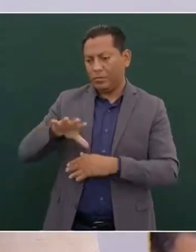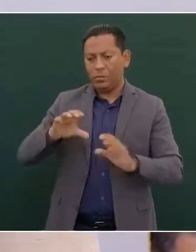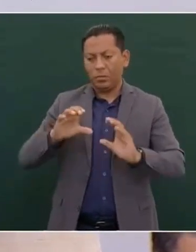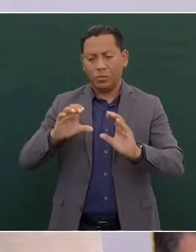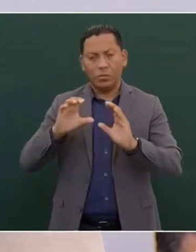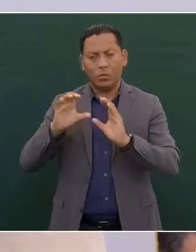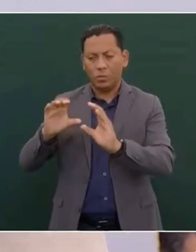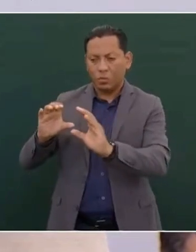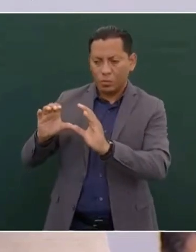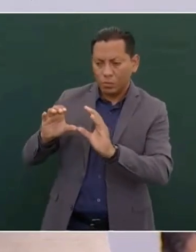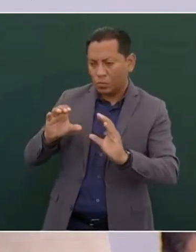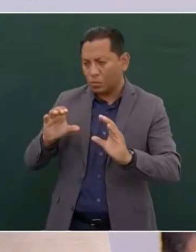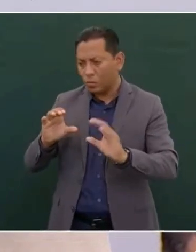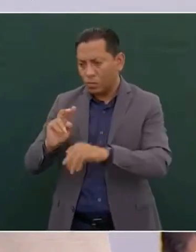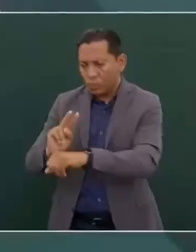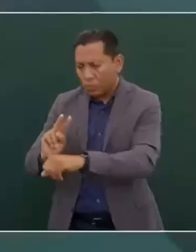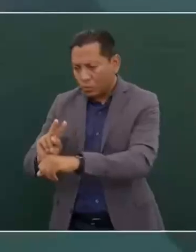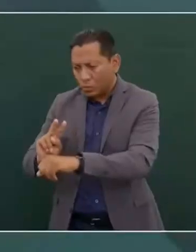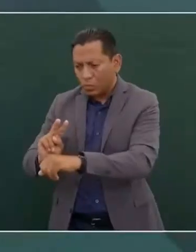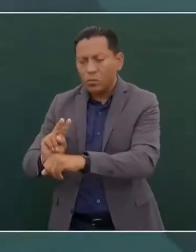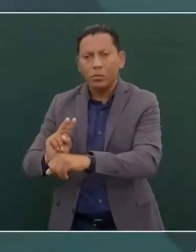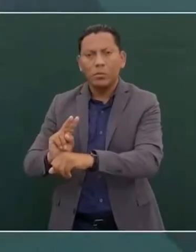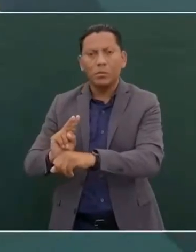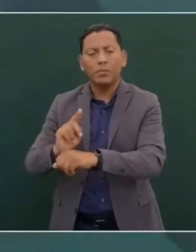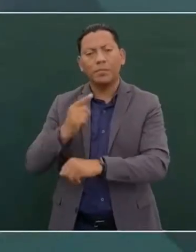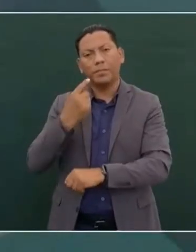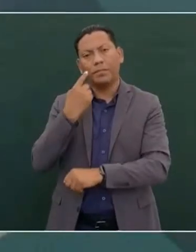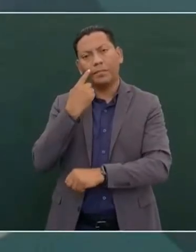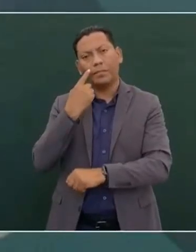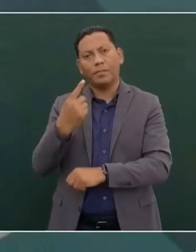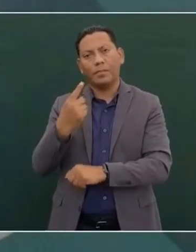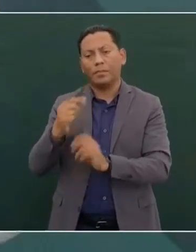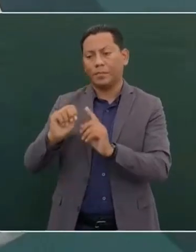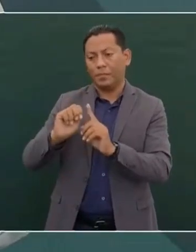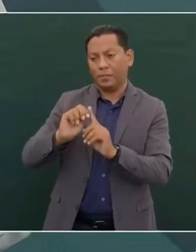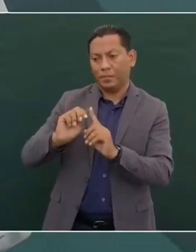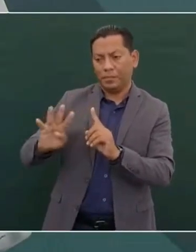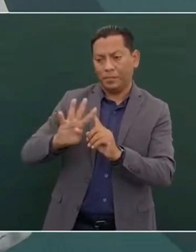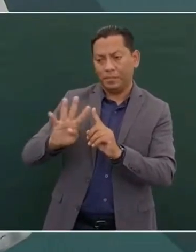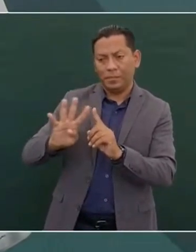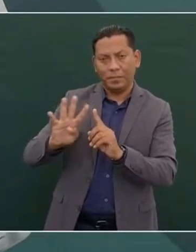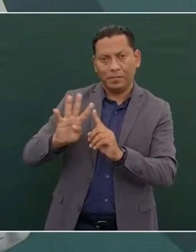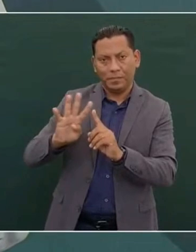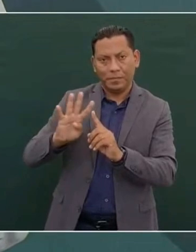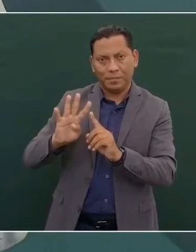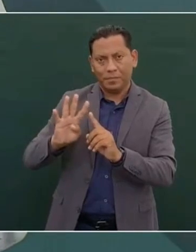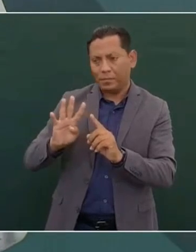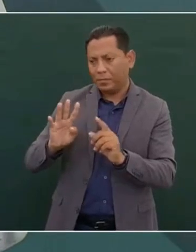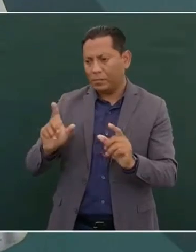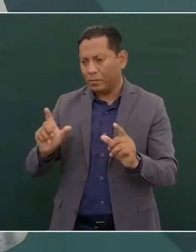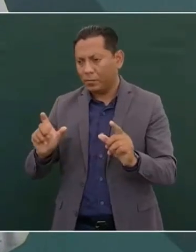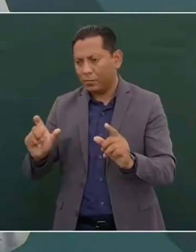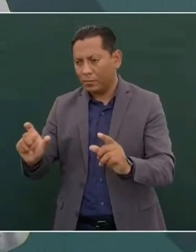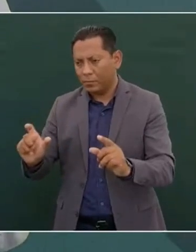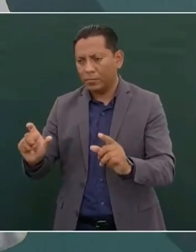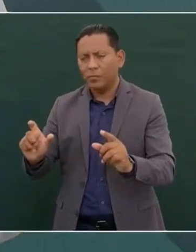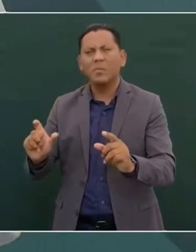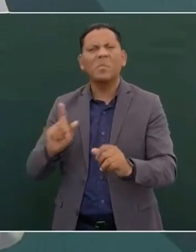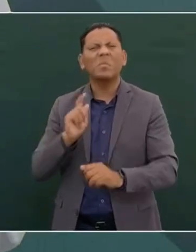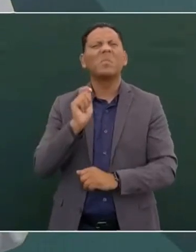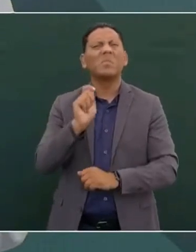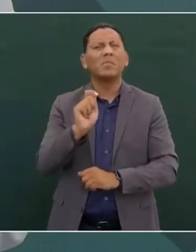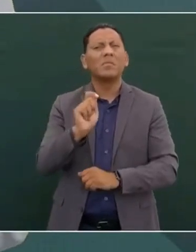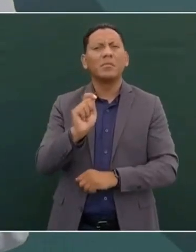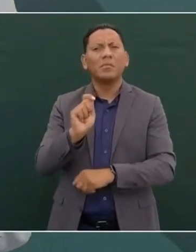lo relacionado con la migración. Y cuidar significa